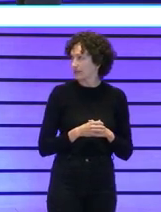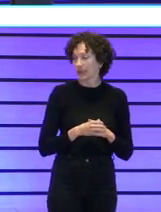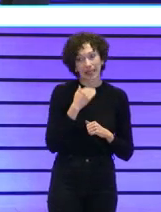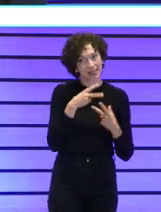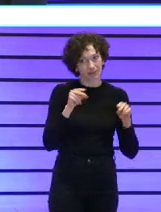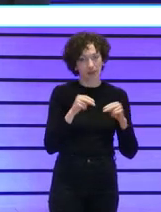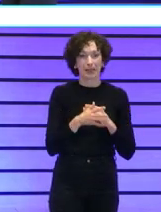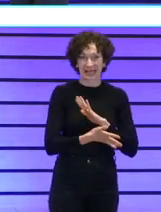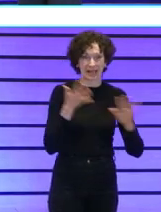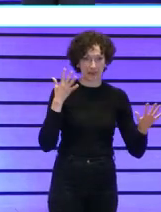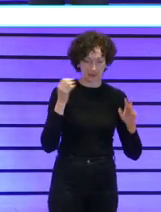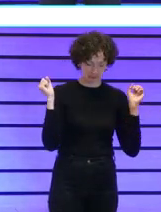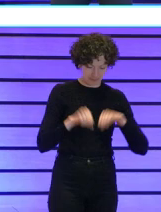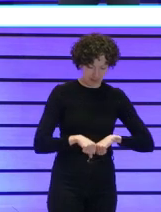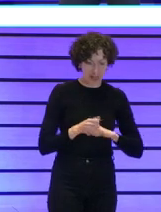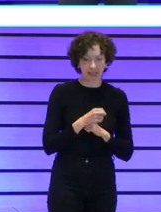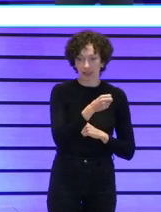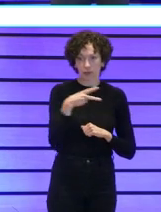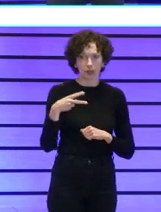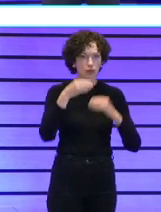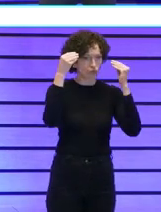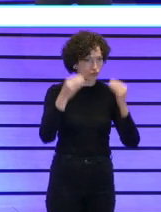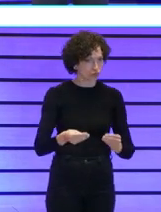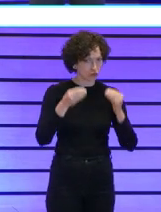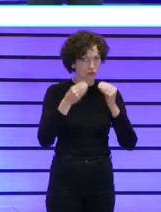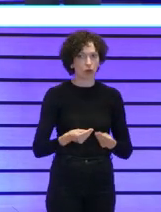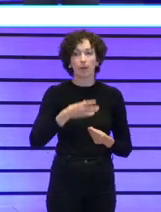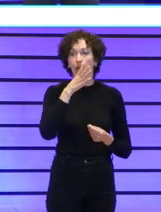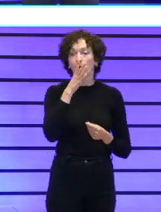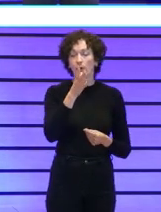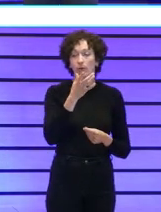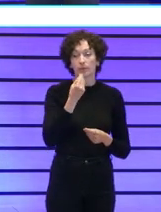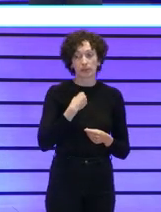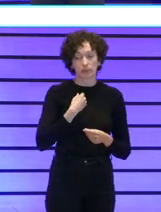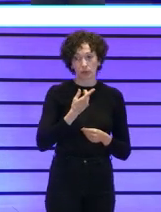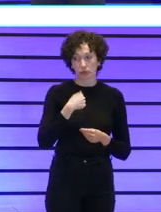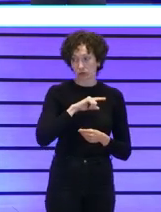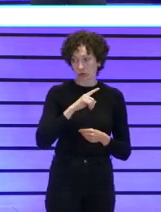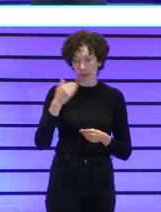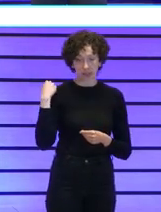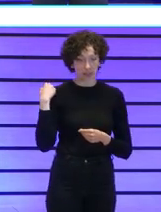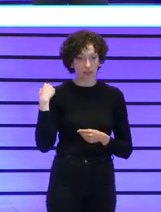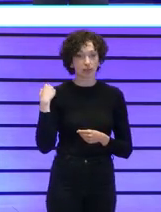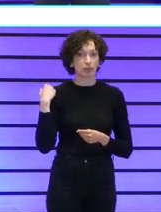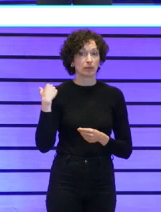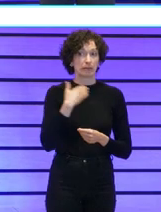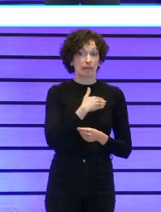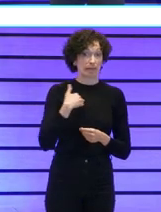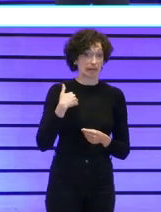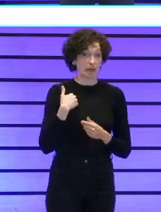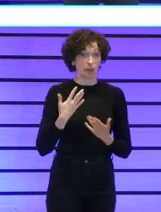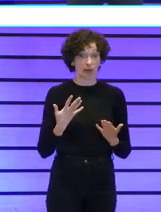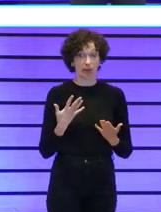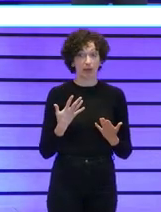corro vale los resultados fueron excelentes ¿vale? porque lo que nosotros nos proponíamos era